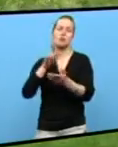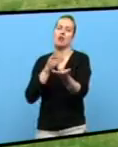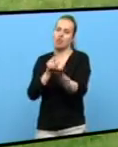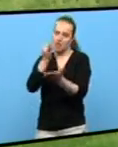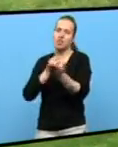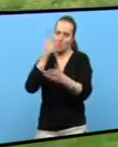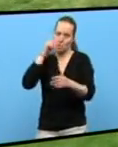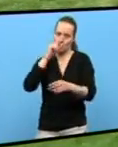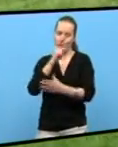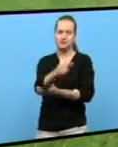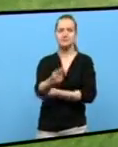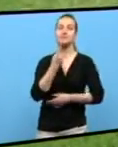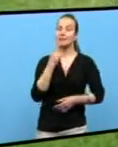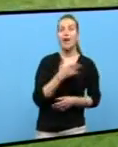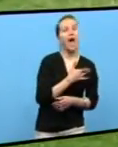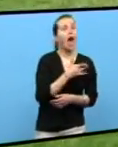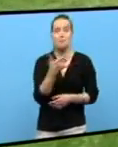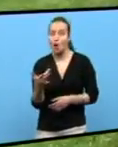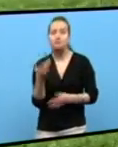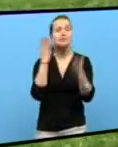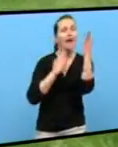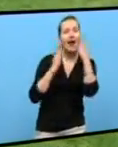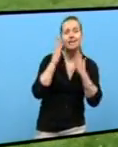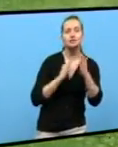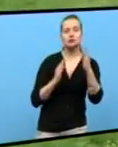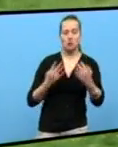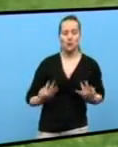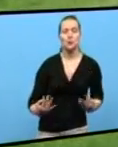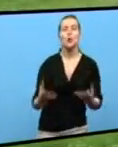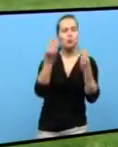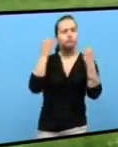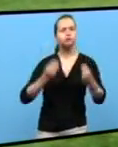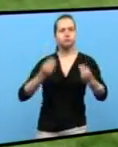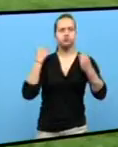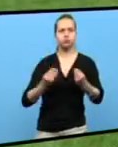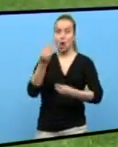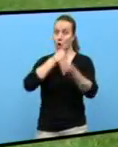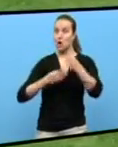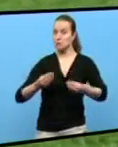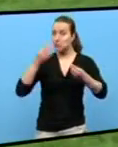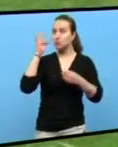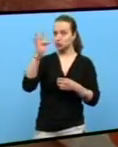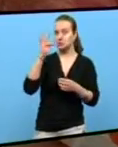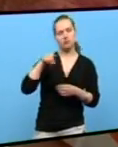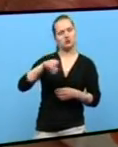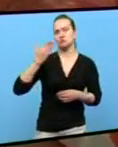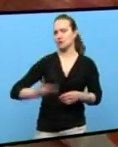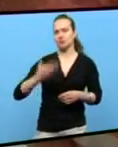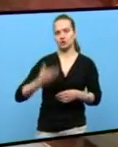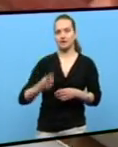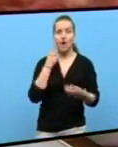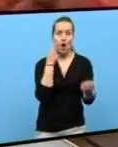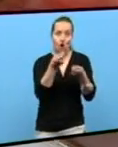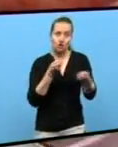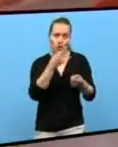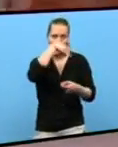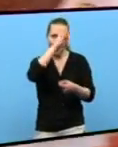O mellor amor, que teñan cariño, unhos bons pastos, unha boa alimentación que é o fundamental delas O control destas